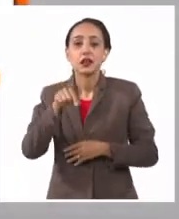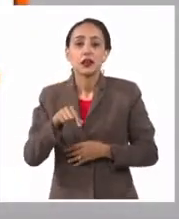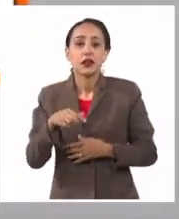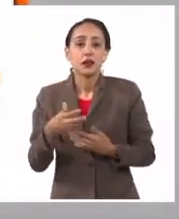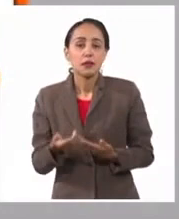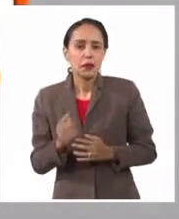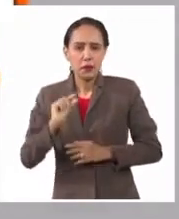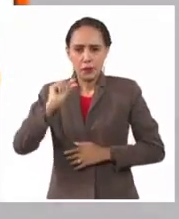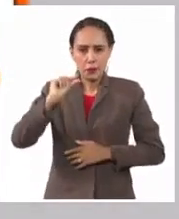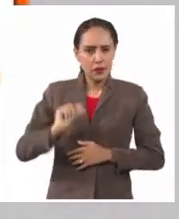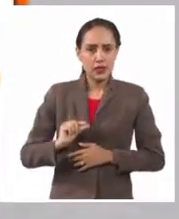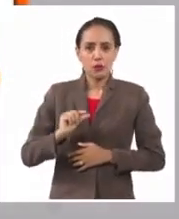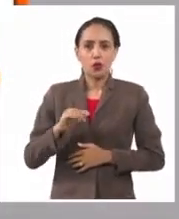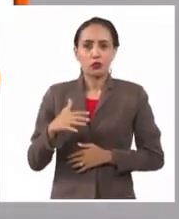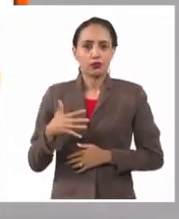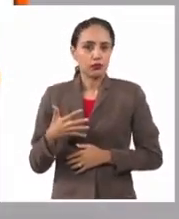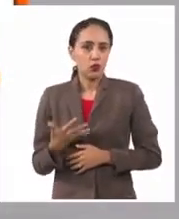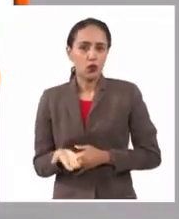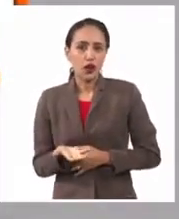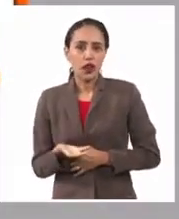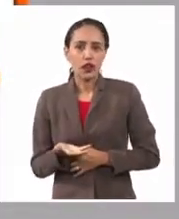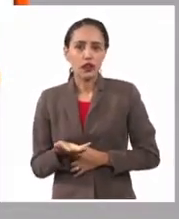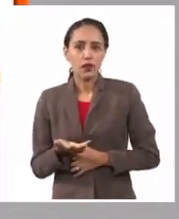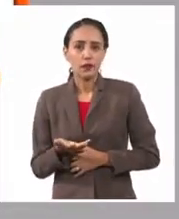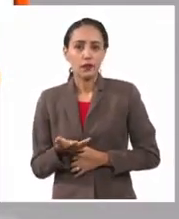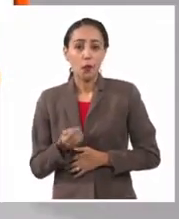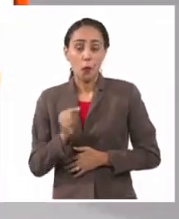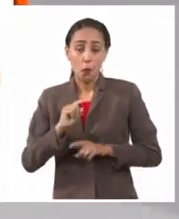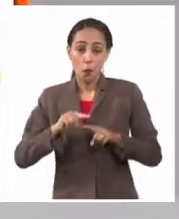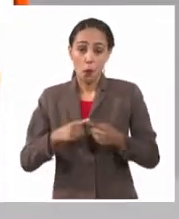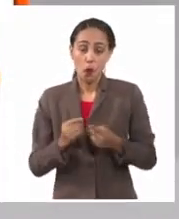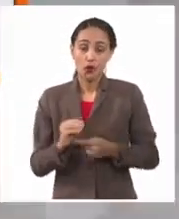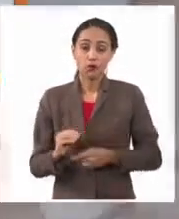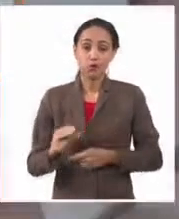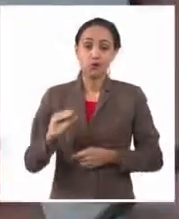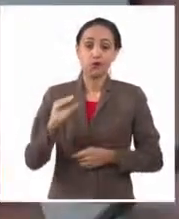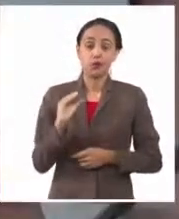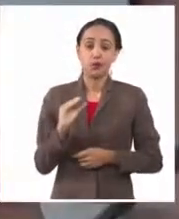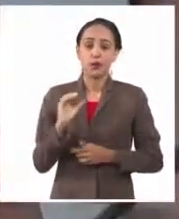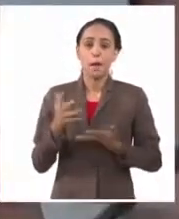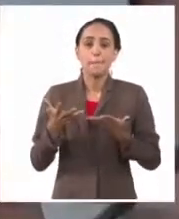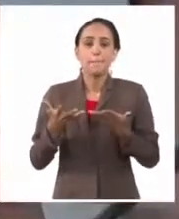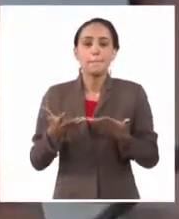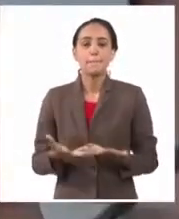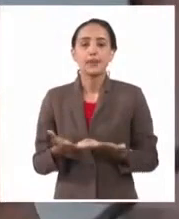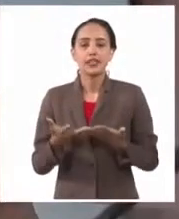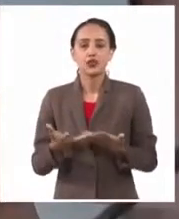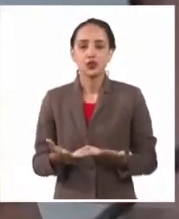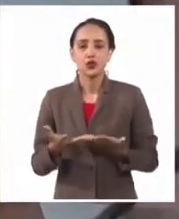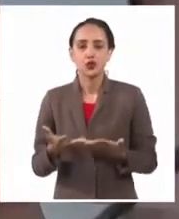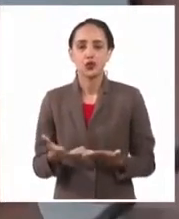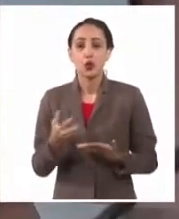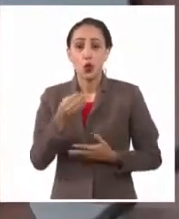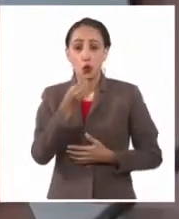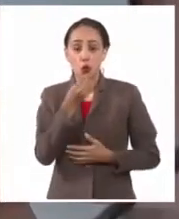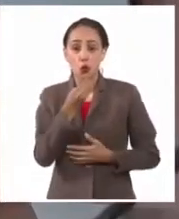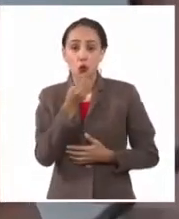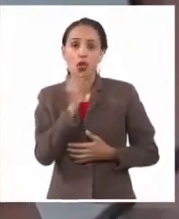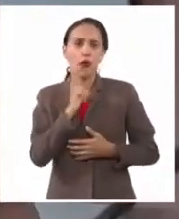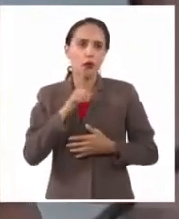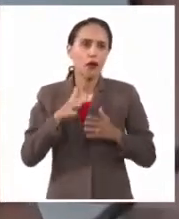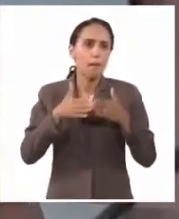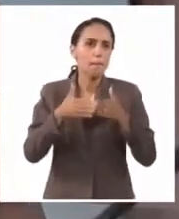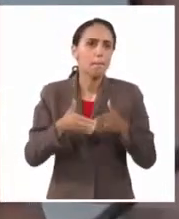a partir del incremento del peso de lo que se puede mandar por envío marítimo,